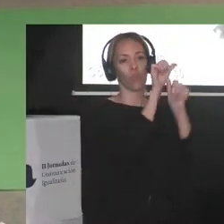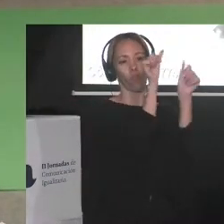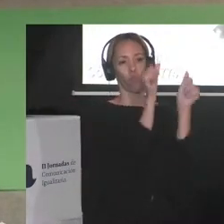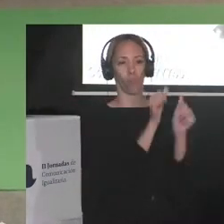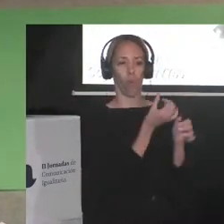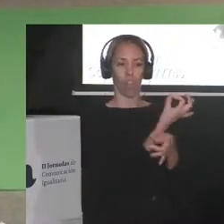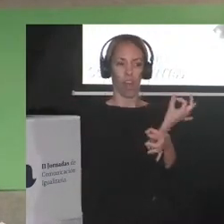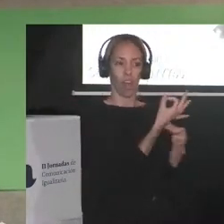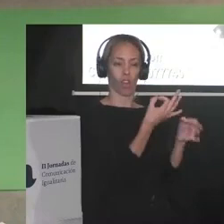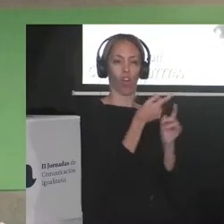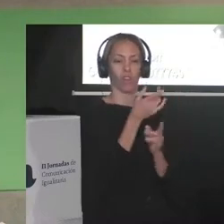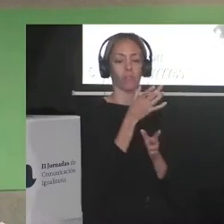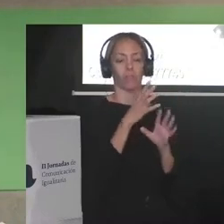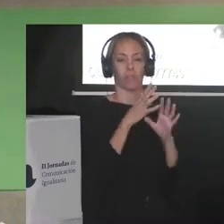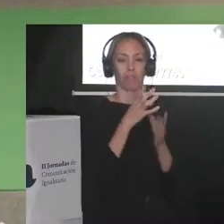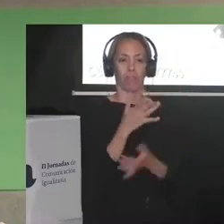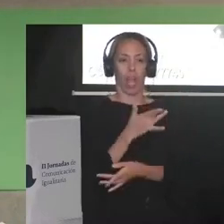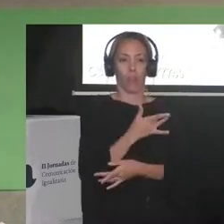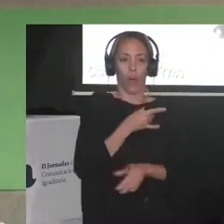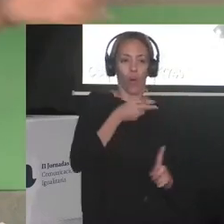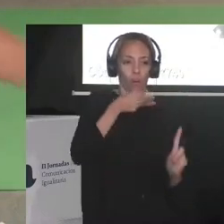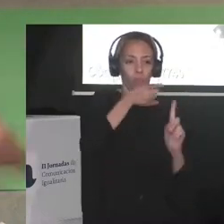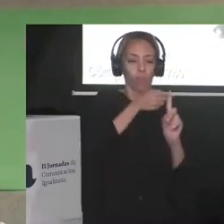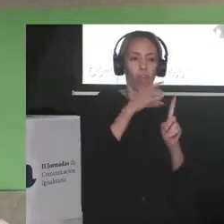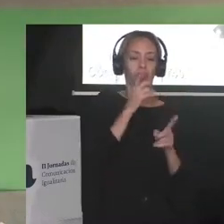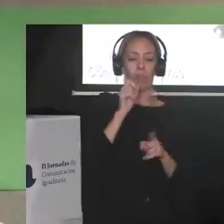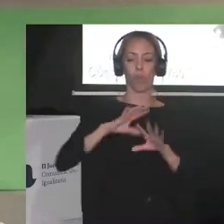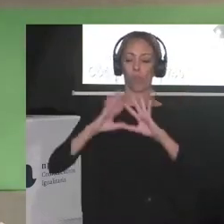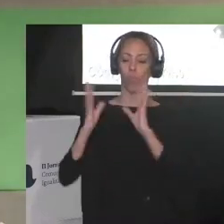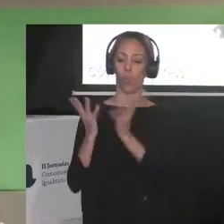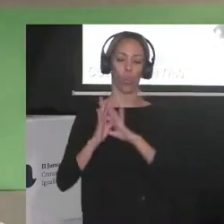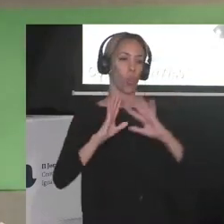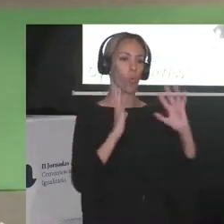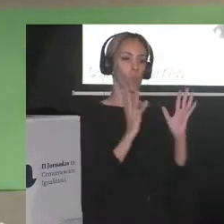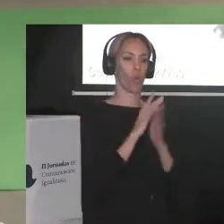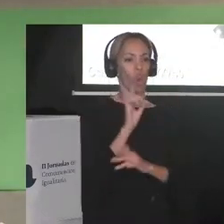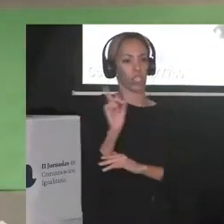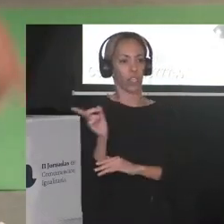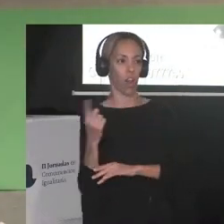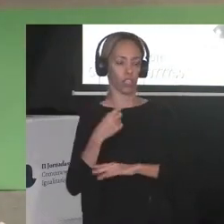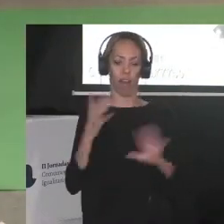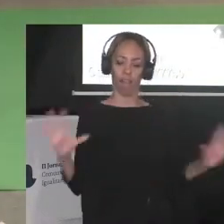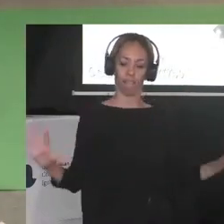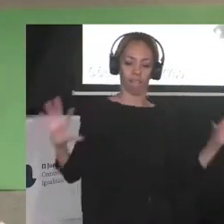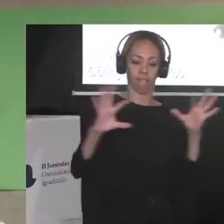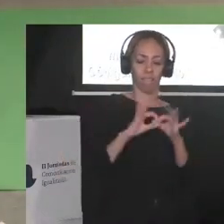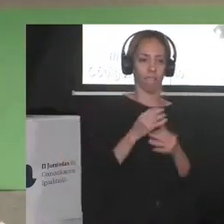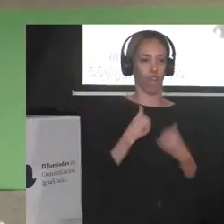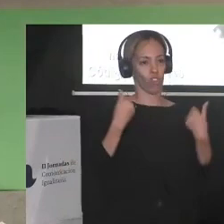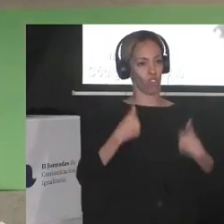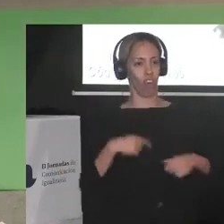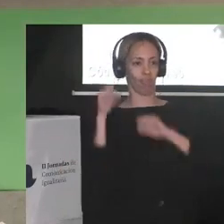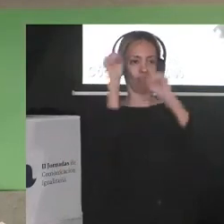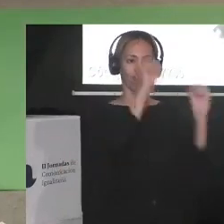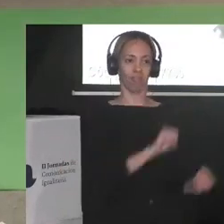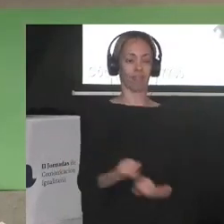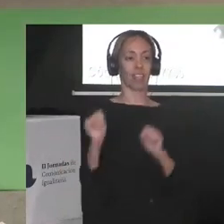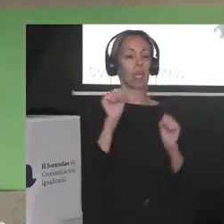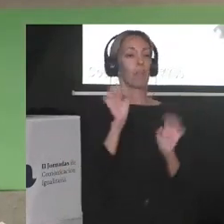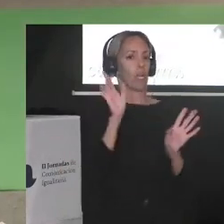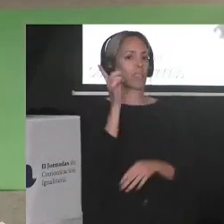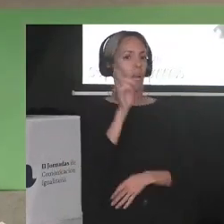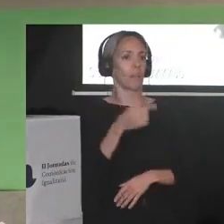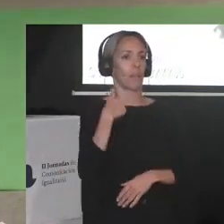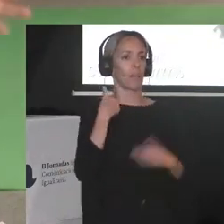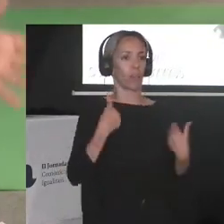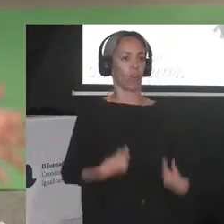en la síntesis del encuentro entre dos mundos, pero también en la compa racializada que hace y piensa todo